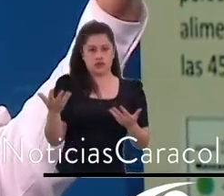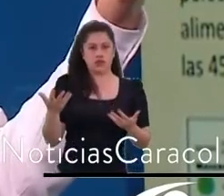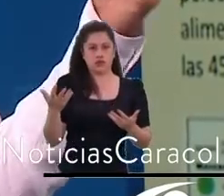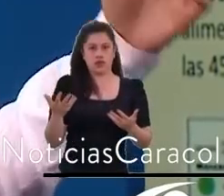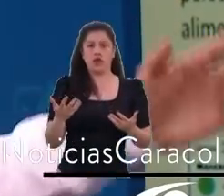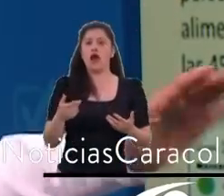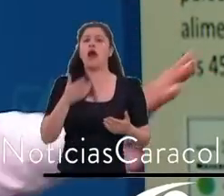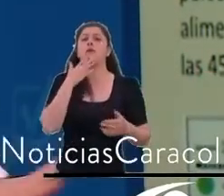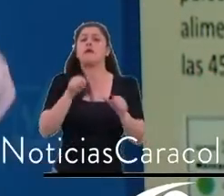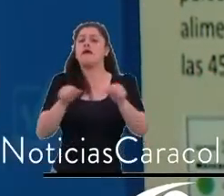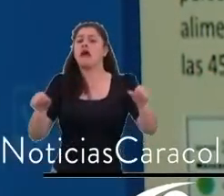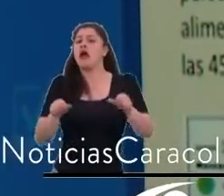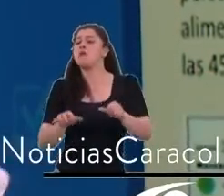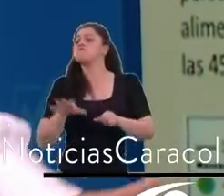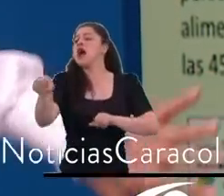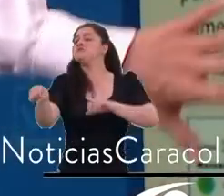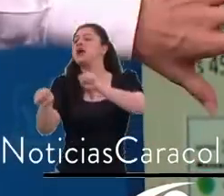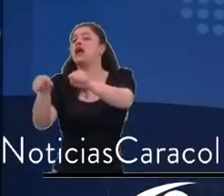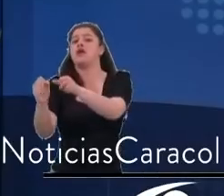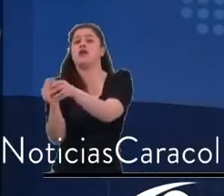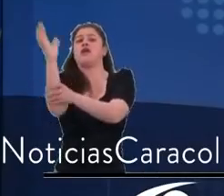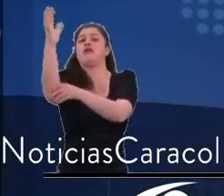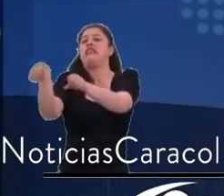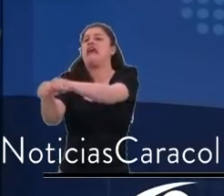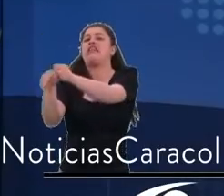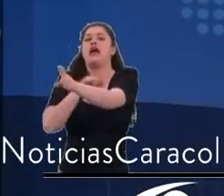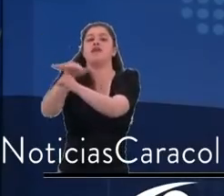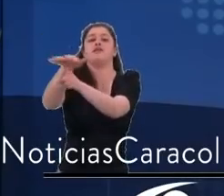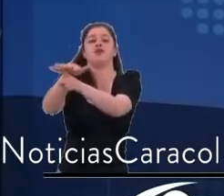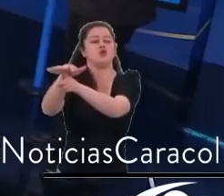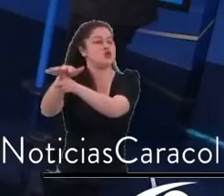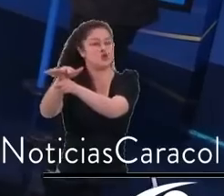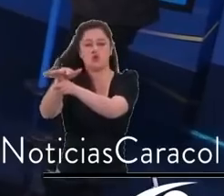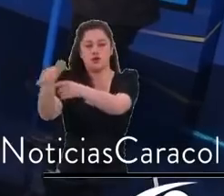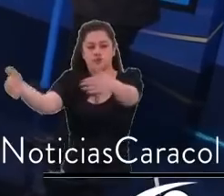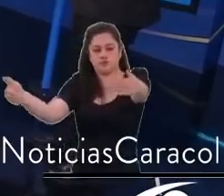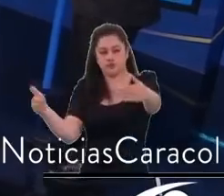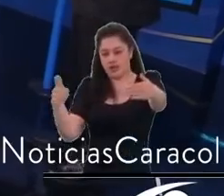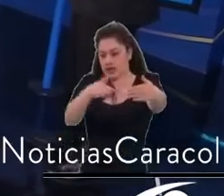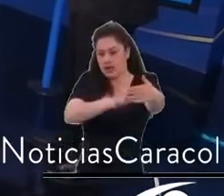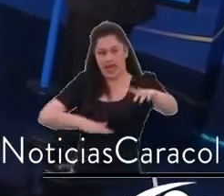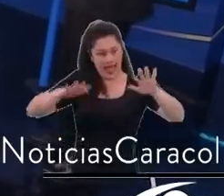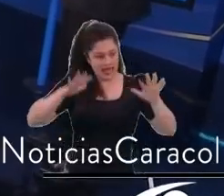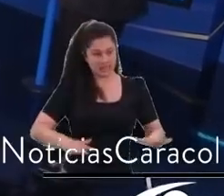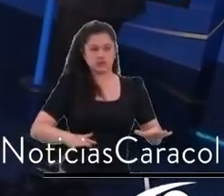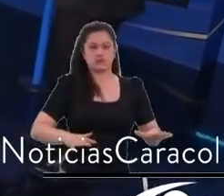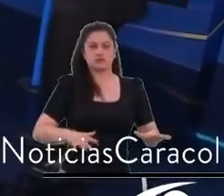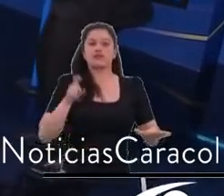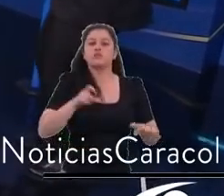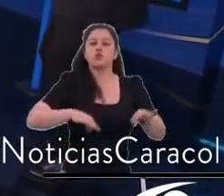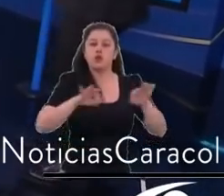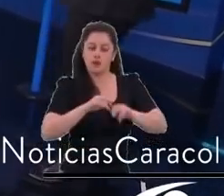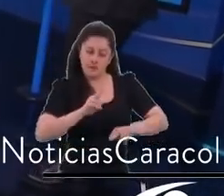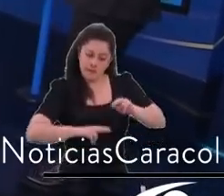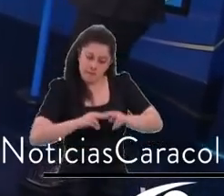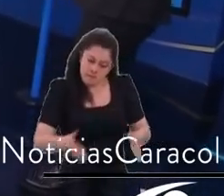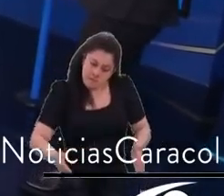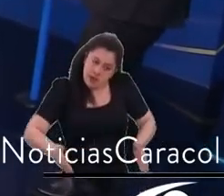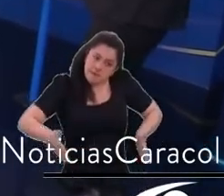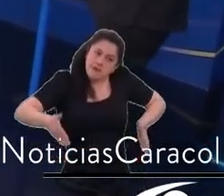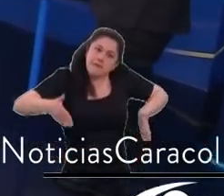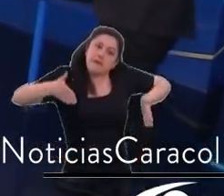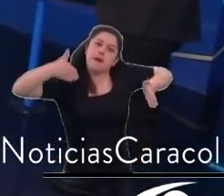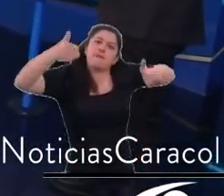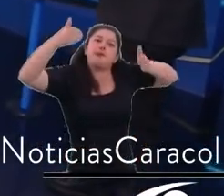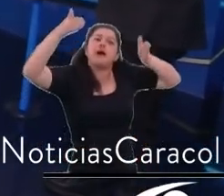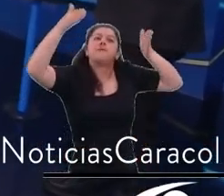Cada vez tenemos... Entonces, en vez de seguir destruyendo el suelo ambiental, vamos a mejorar la ciudad, vamos a hacer metro... ¿Es suficiente suelo, alcaldesa?